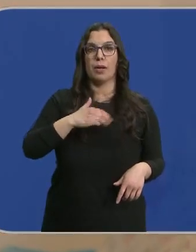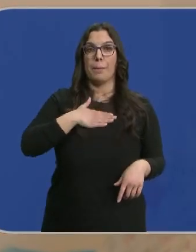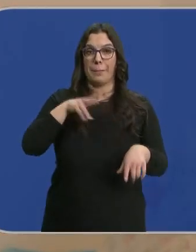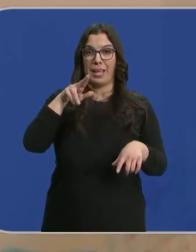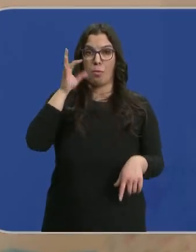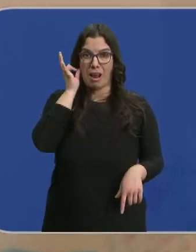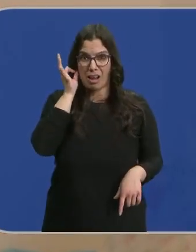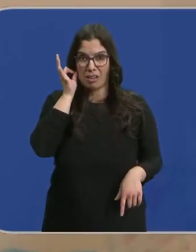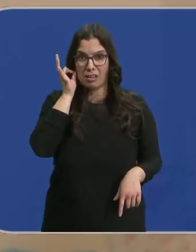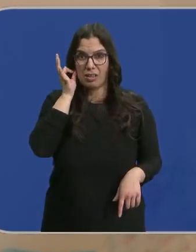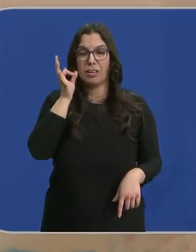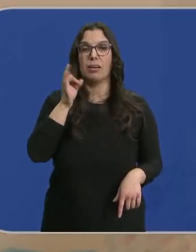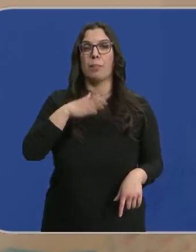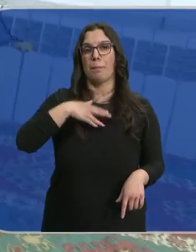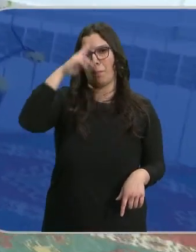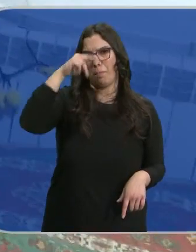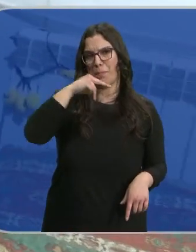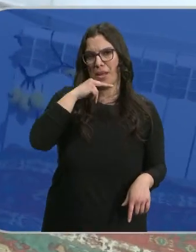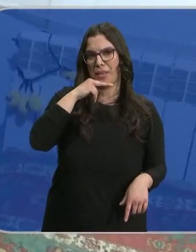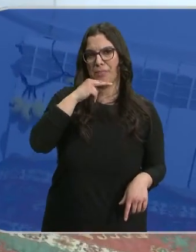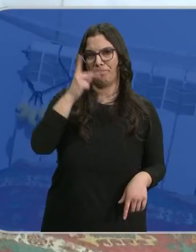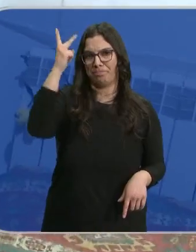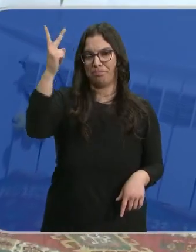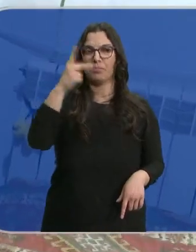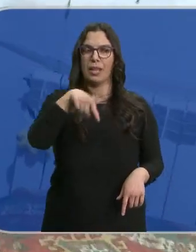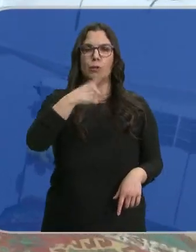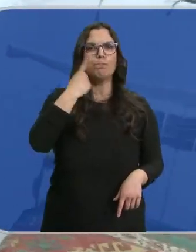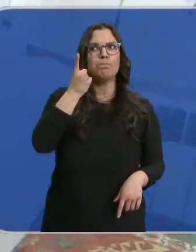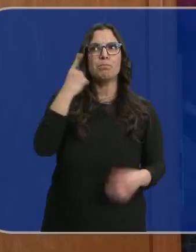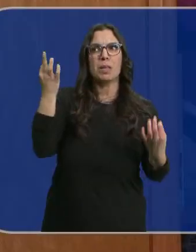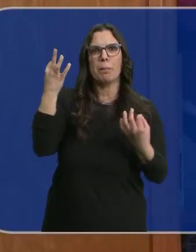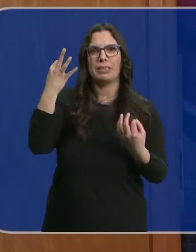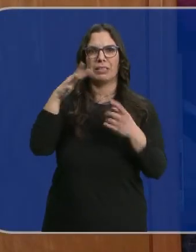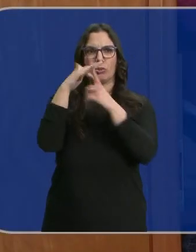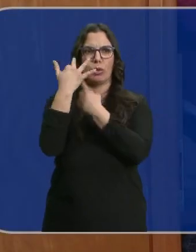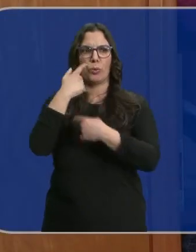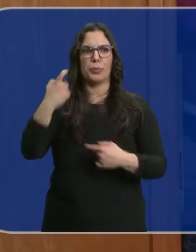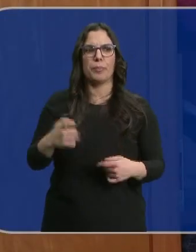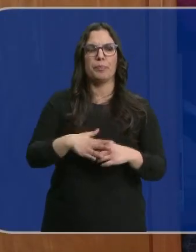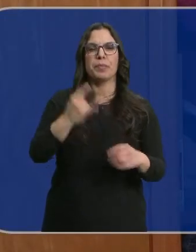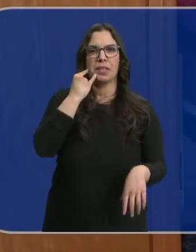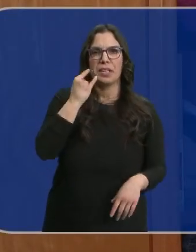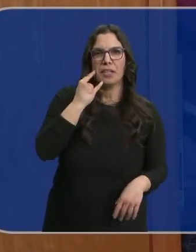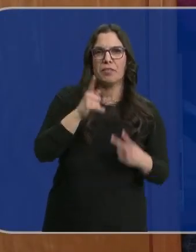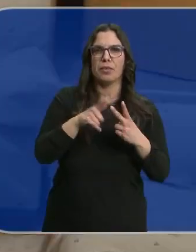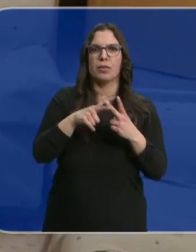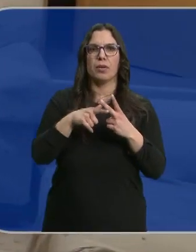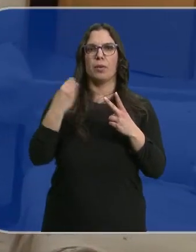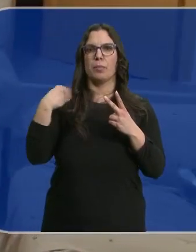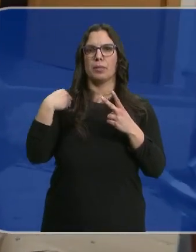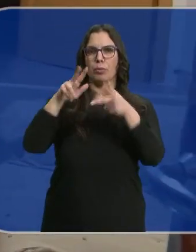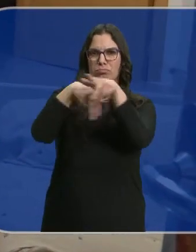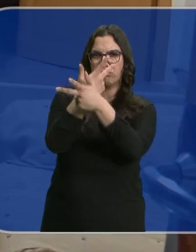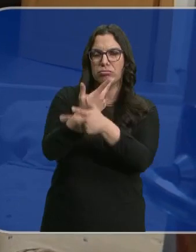hermana. Mi padre. Siguen atentas a lo que pasa en su país. Telefono, FaceTime.